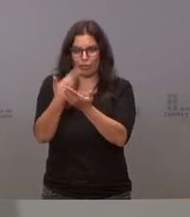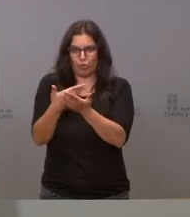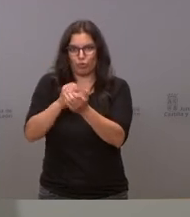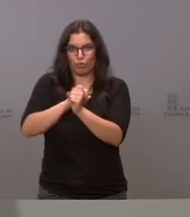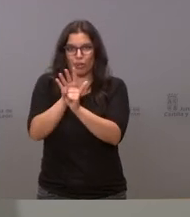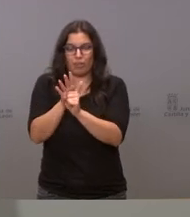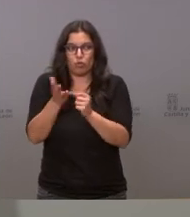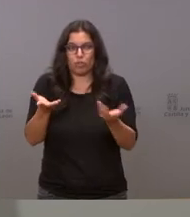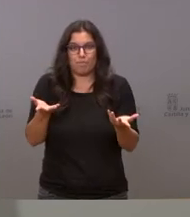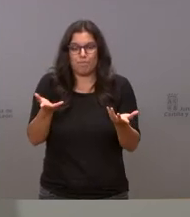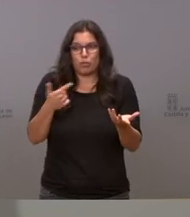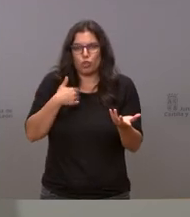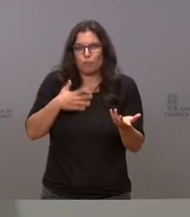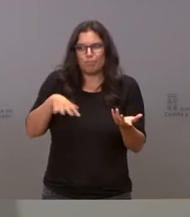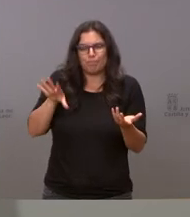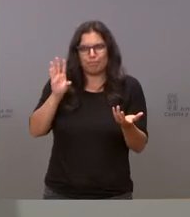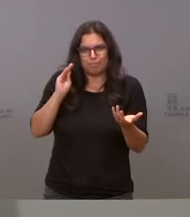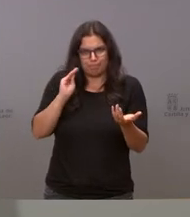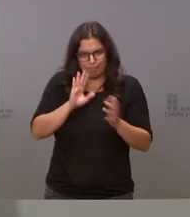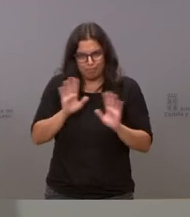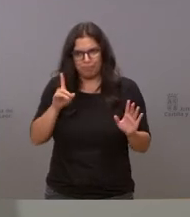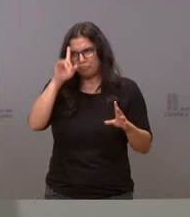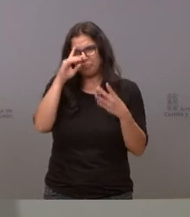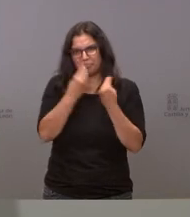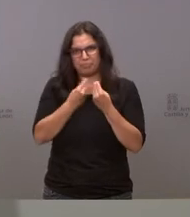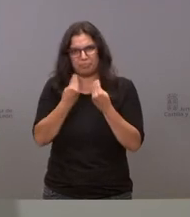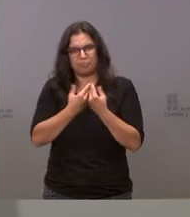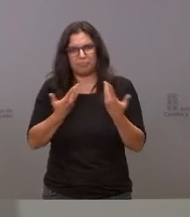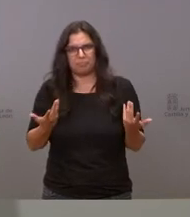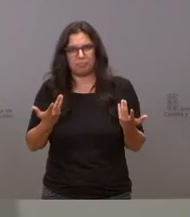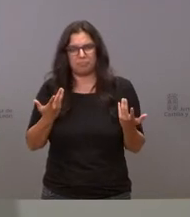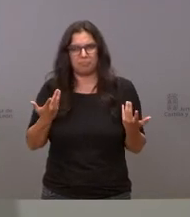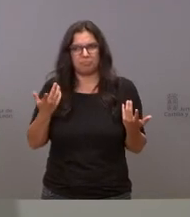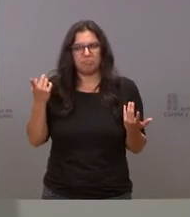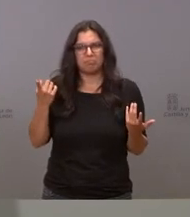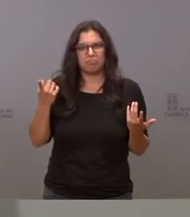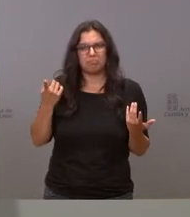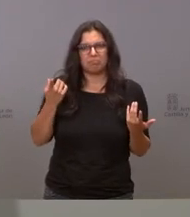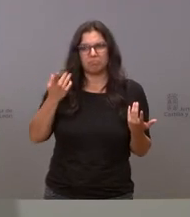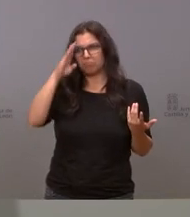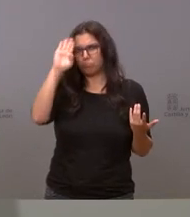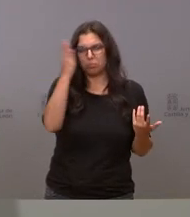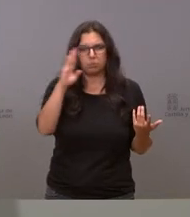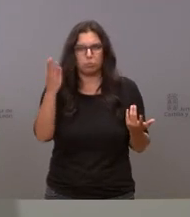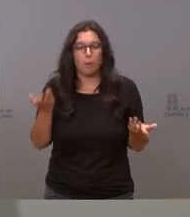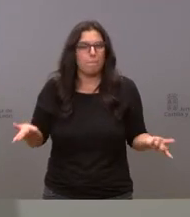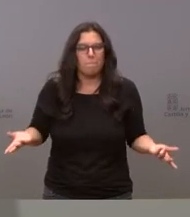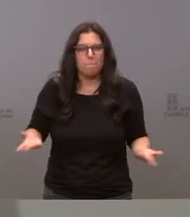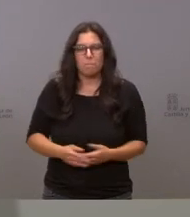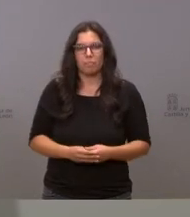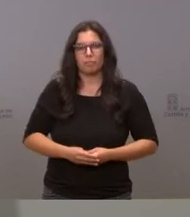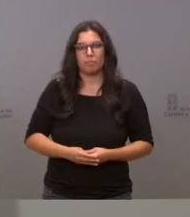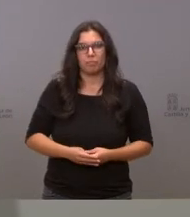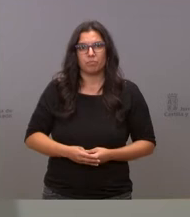no no acabo de entender estos cambios de actitud es decir se puede